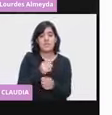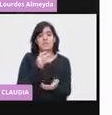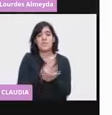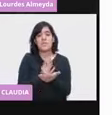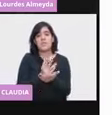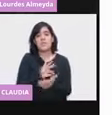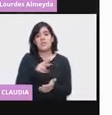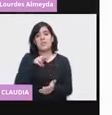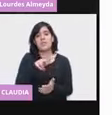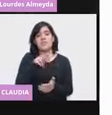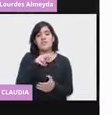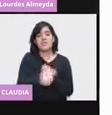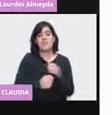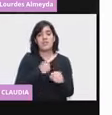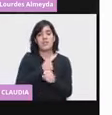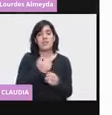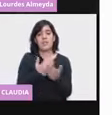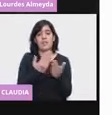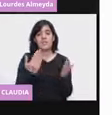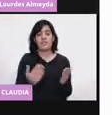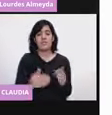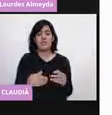en menores de 18 años.